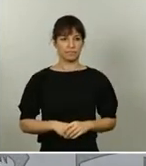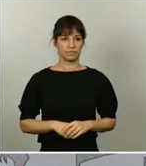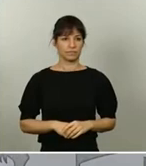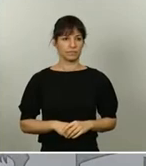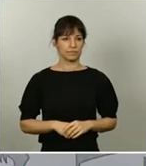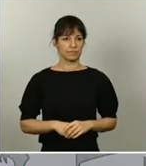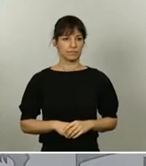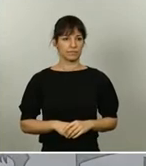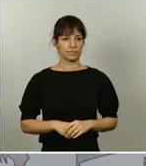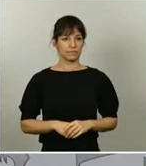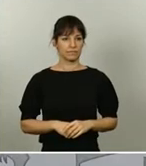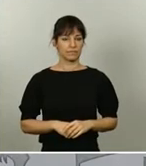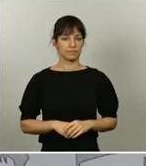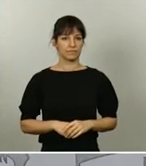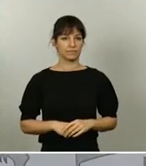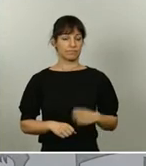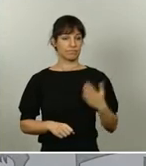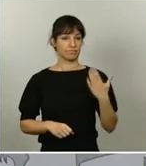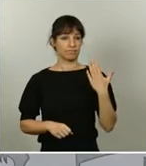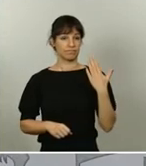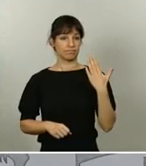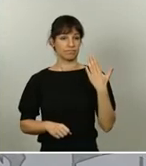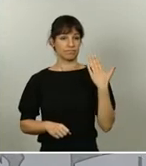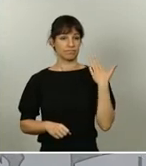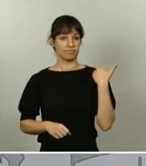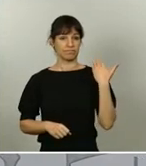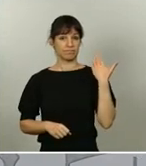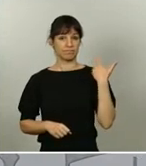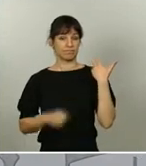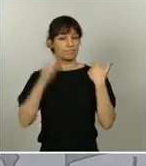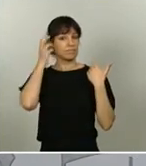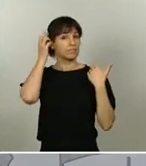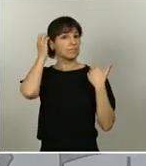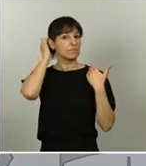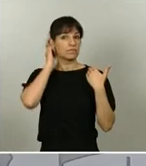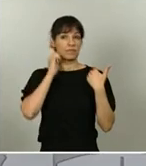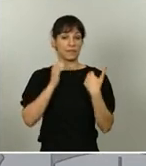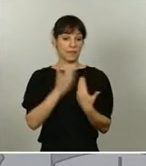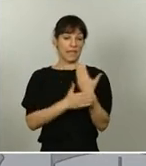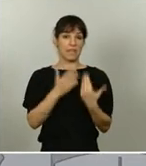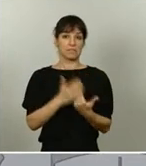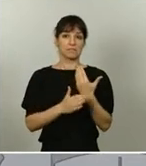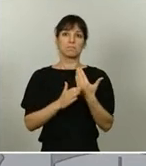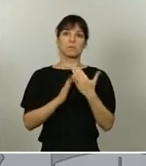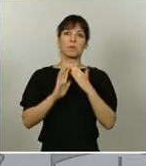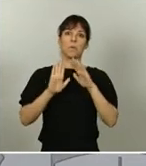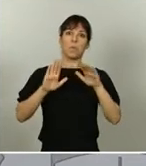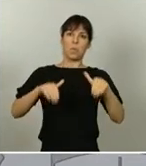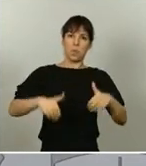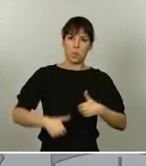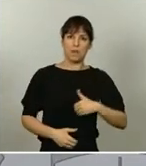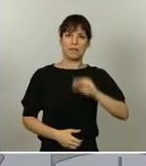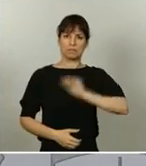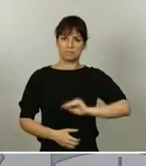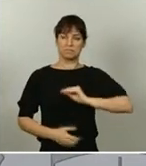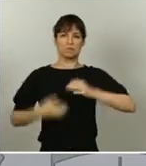Estos últimos días hemos recuperado una buena parte de la normalidad en nuestras vidas. Después de estos